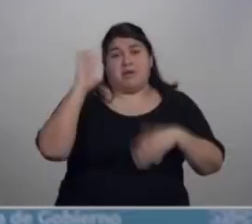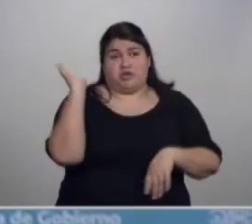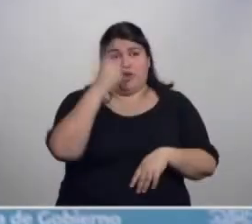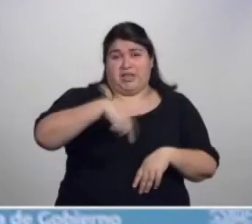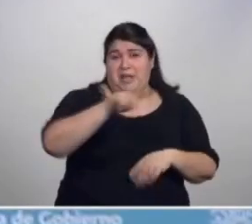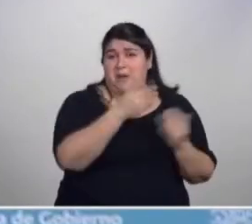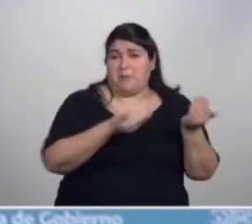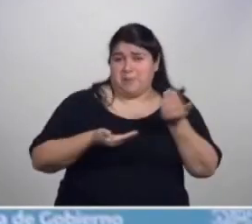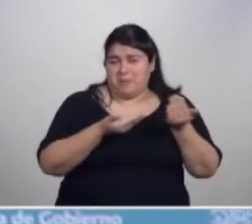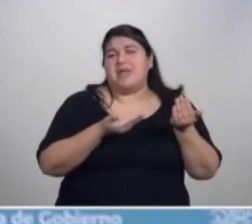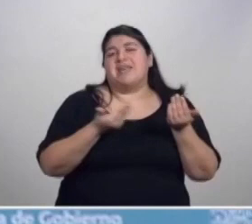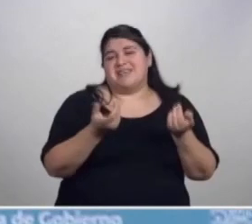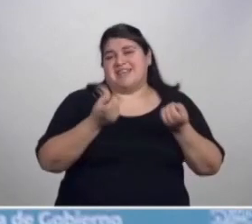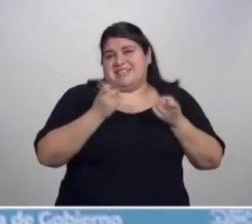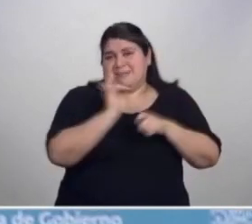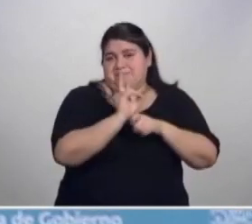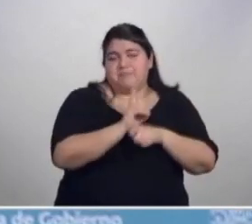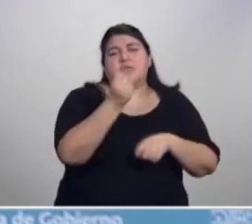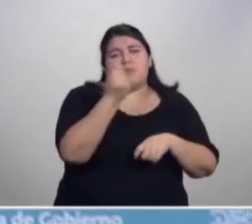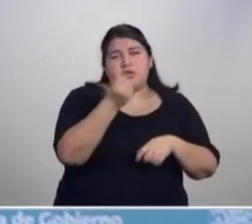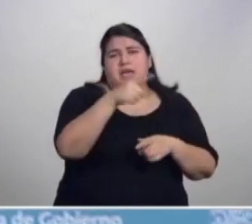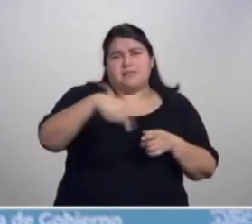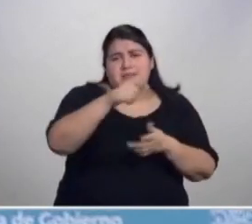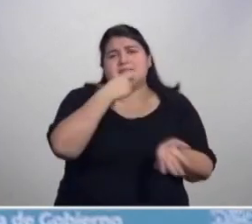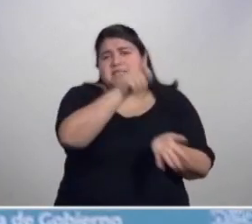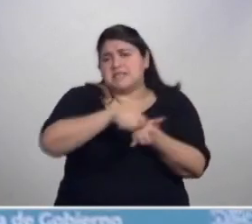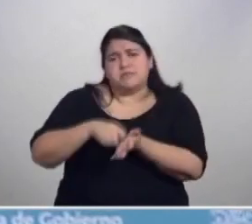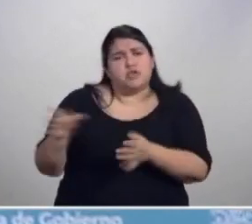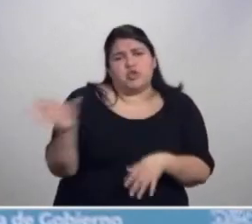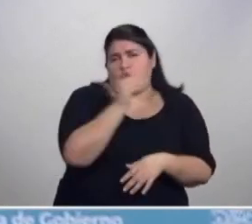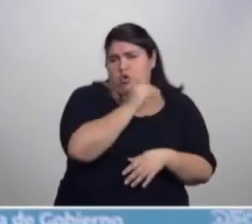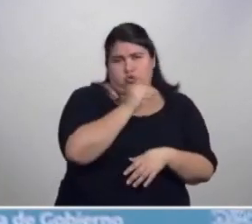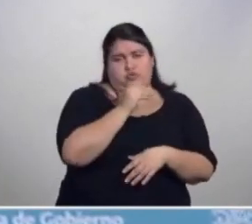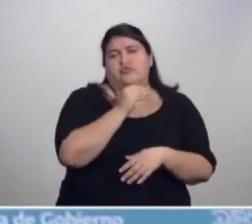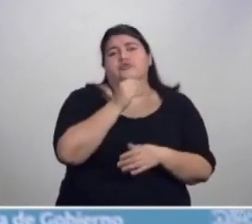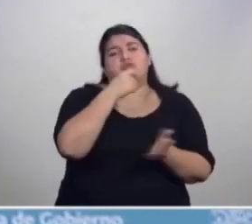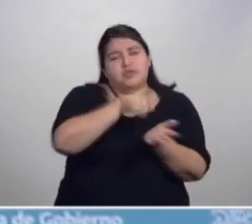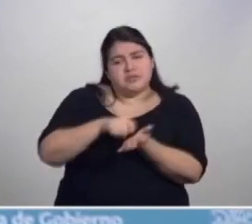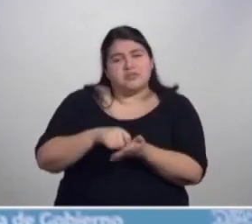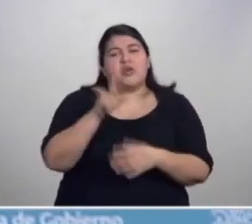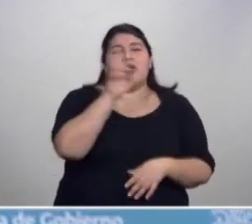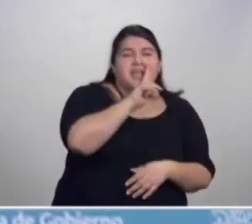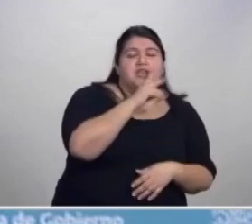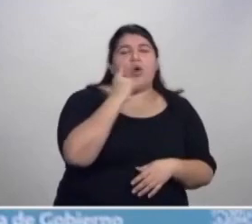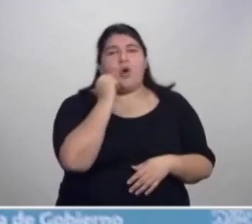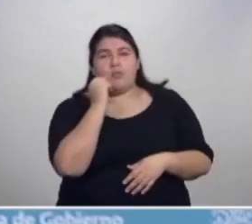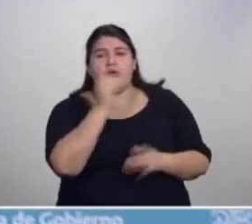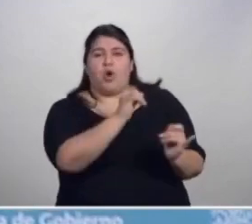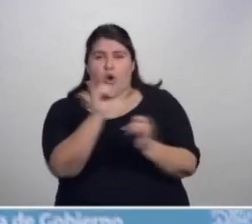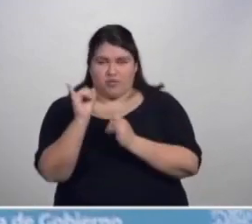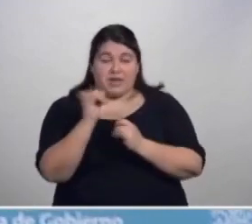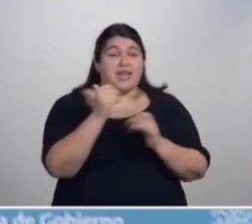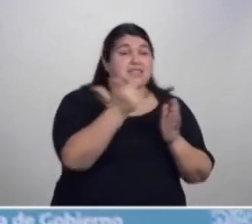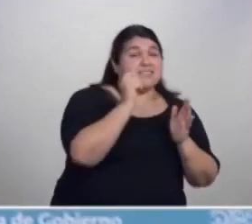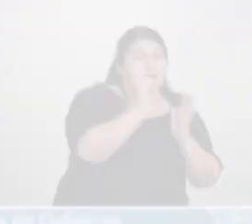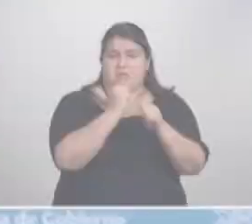Así que la idea es que se inscriban todos y todas las chicas y chicos de entre 6